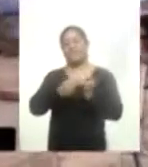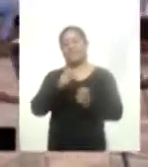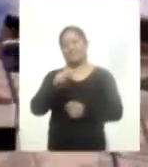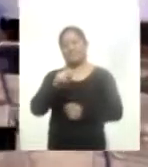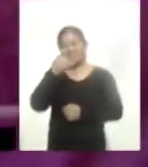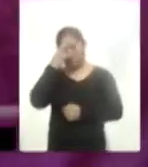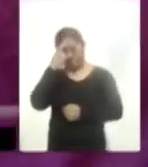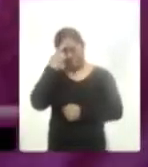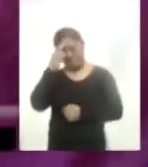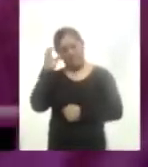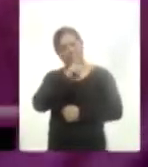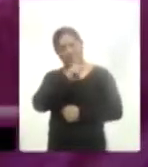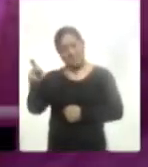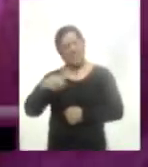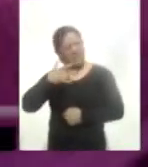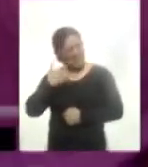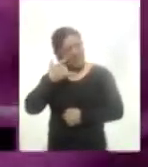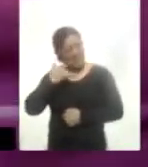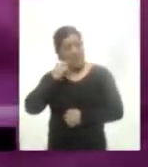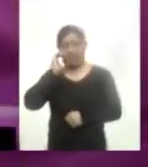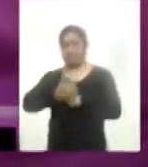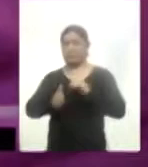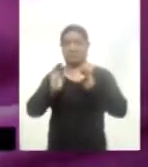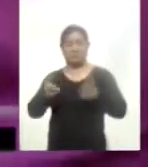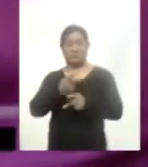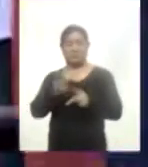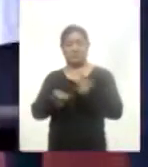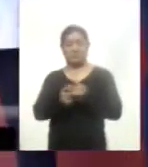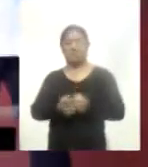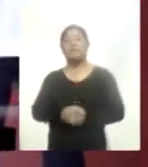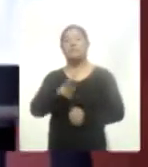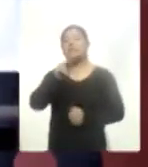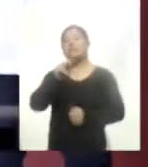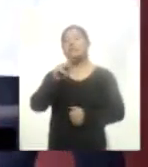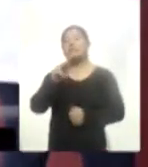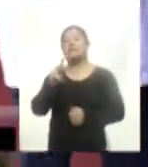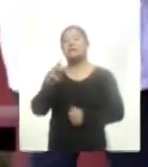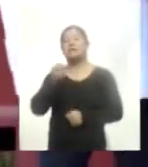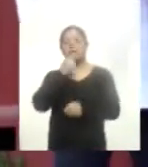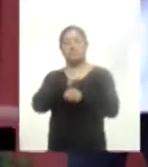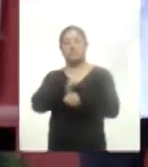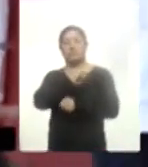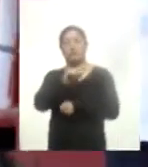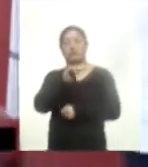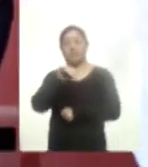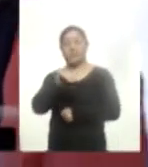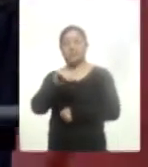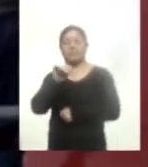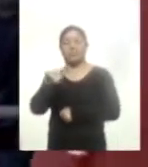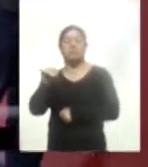su esfuerzo por haber concluido su educación media superior. En la telesecundaria José María Morelos y Pavón, ubicada en Apisaco,